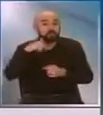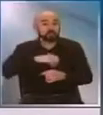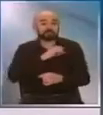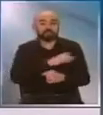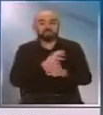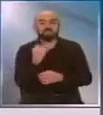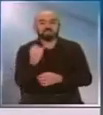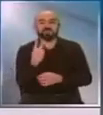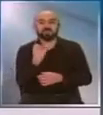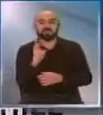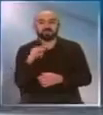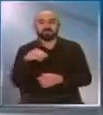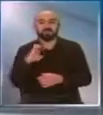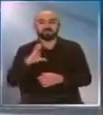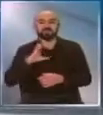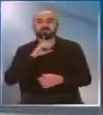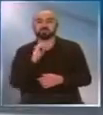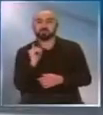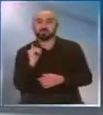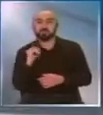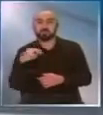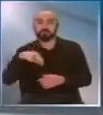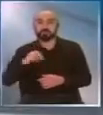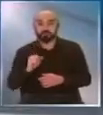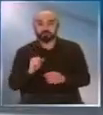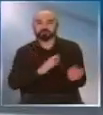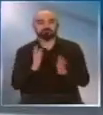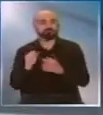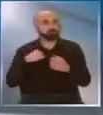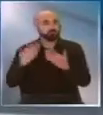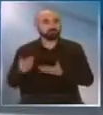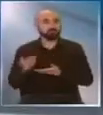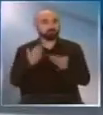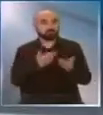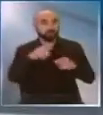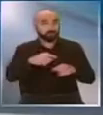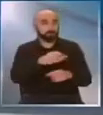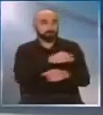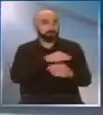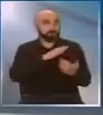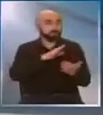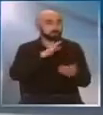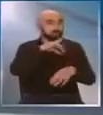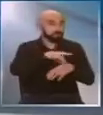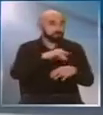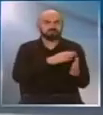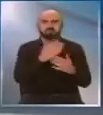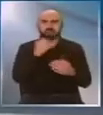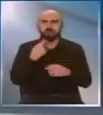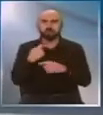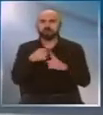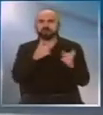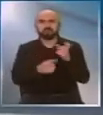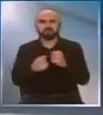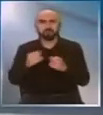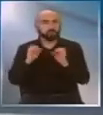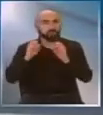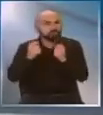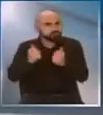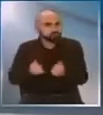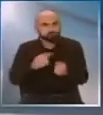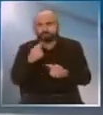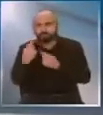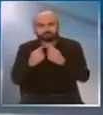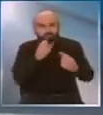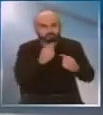esta idea al grupo de expertos en pandemia del Ministerio de Salud y he hecho preguntas a otros especialistas. Finalmente decidimos